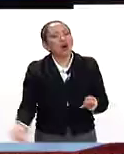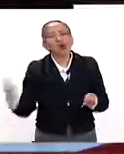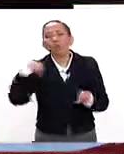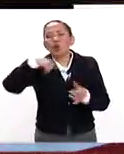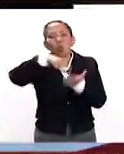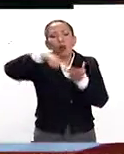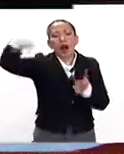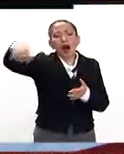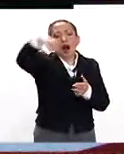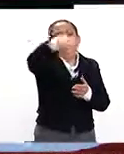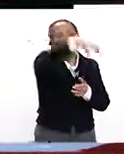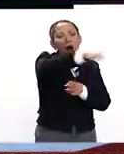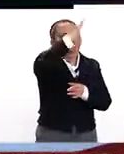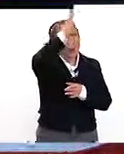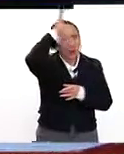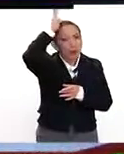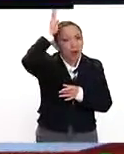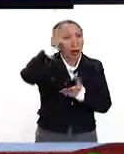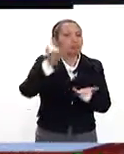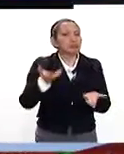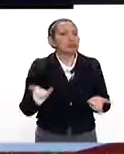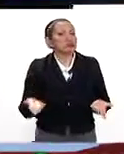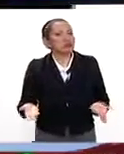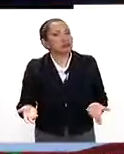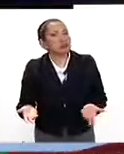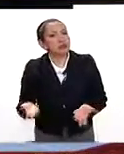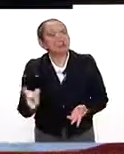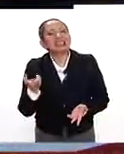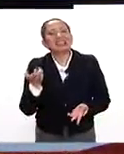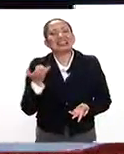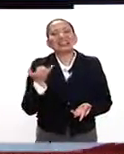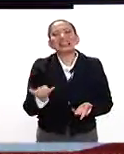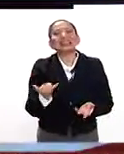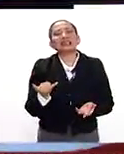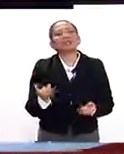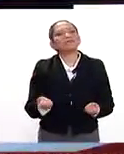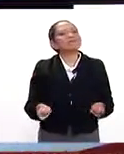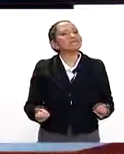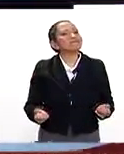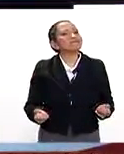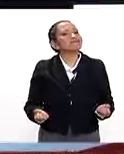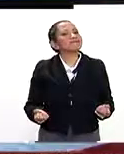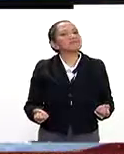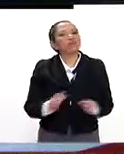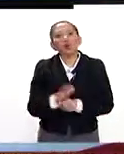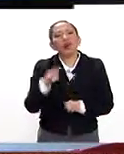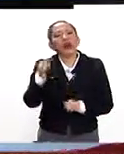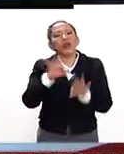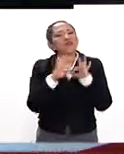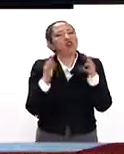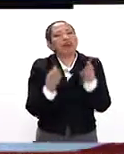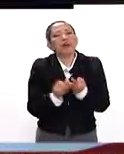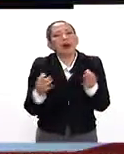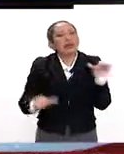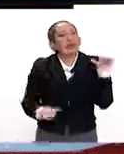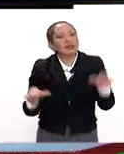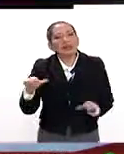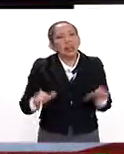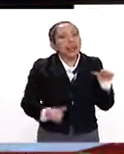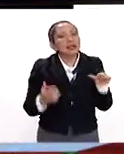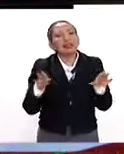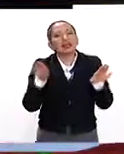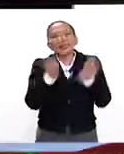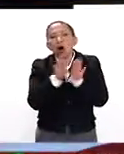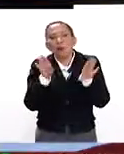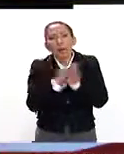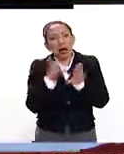bases hay en la Ciudad de México y cuál es el mecanismo de acción y cómo se opera